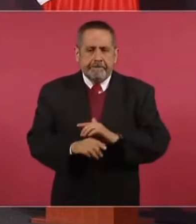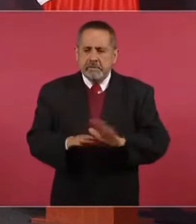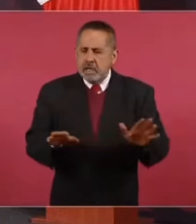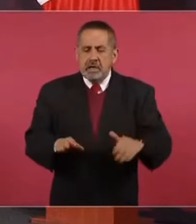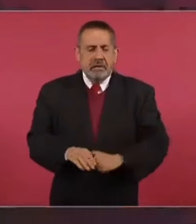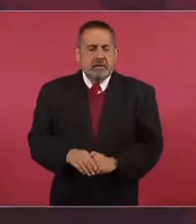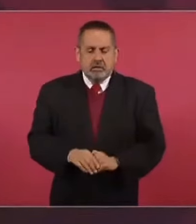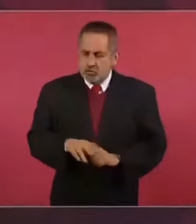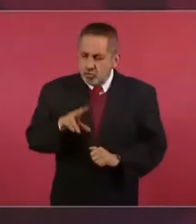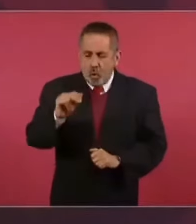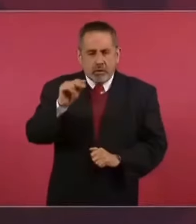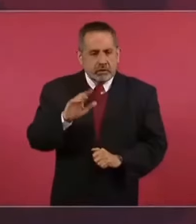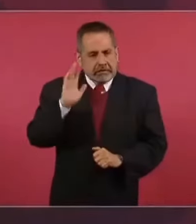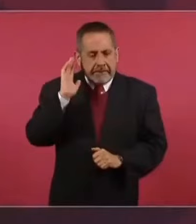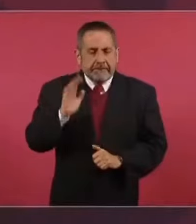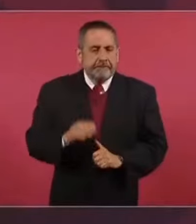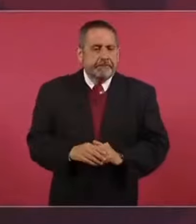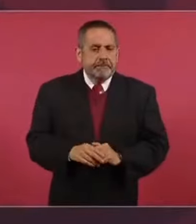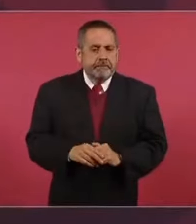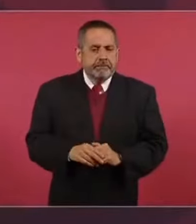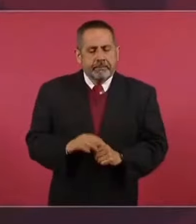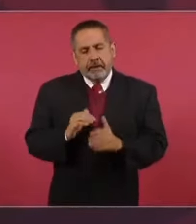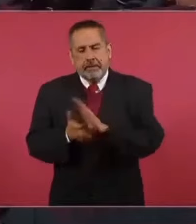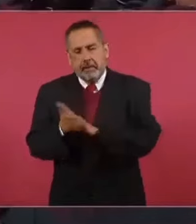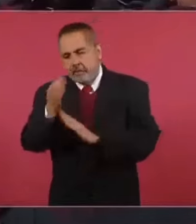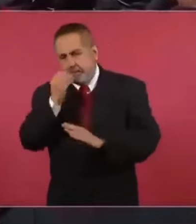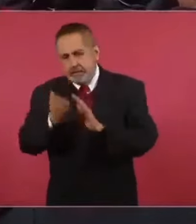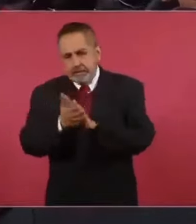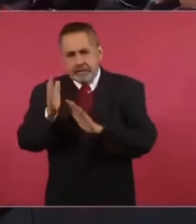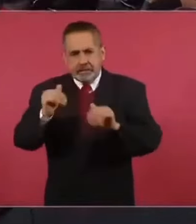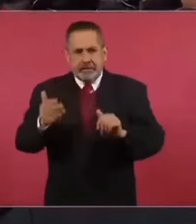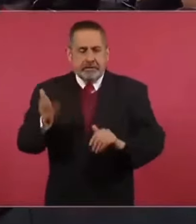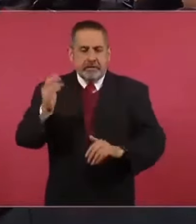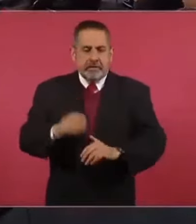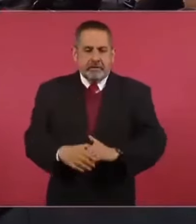Eso no. Y vámonos a desayunar.